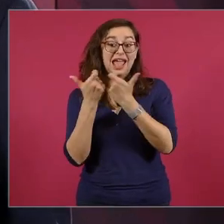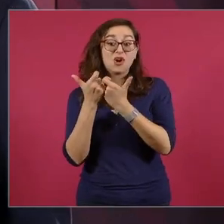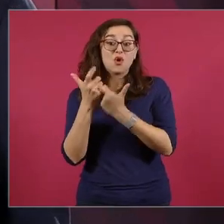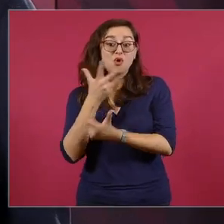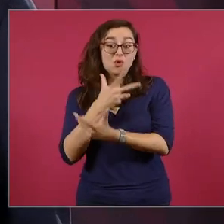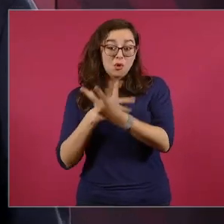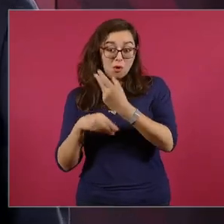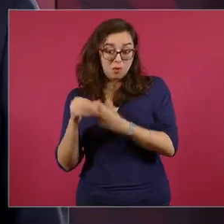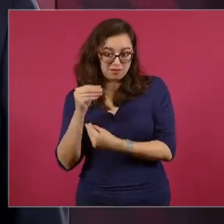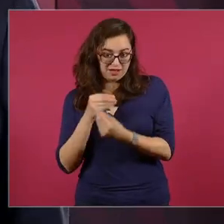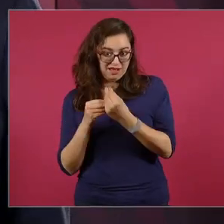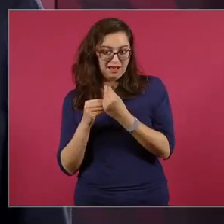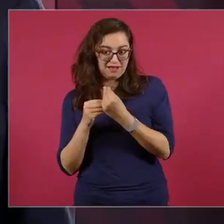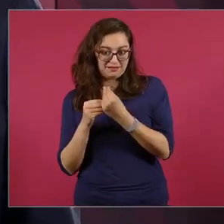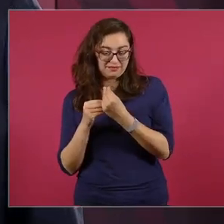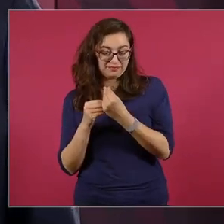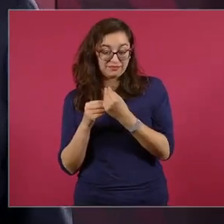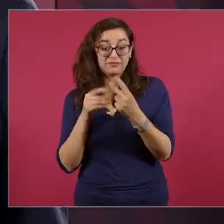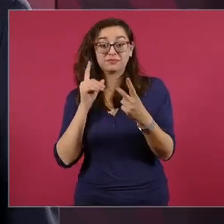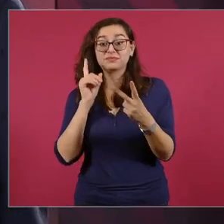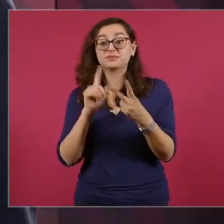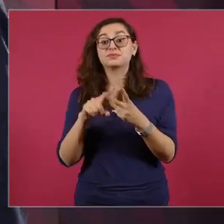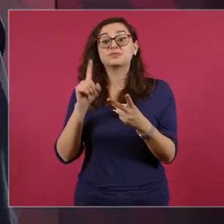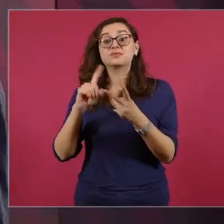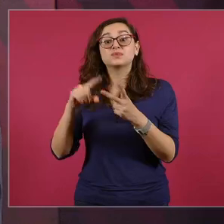pero en términos de cultura